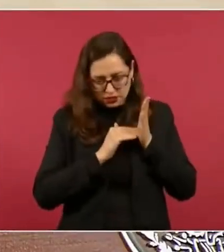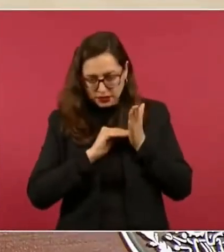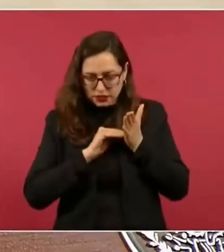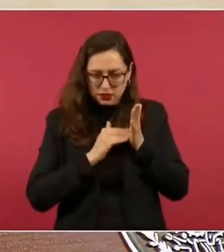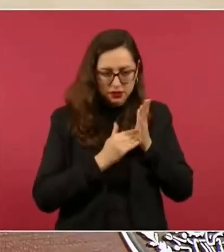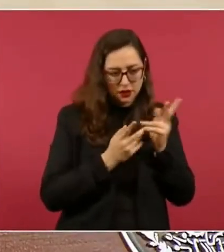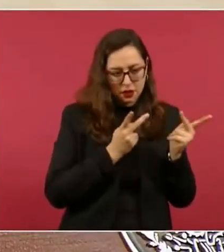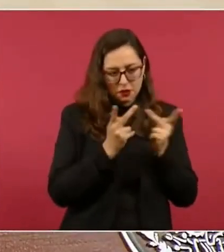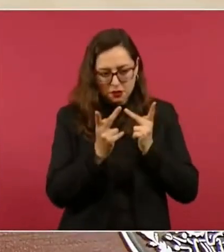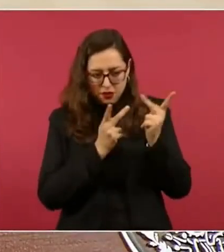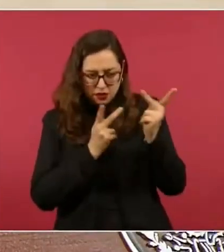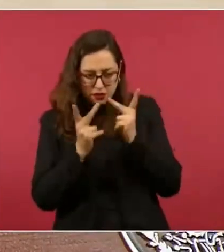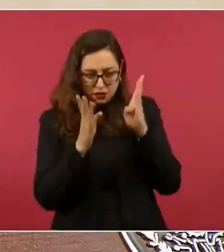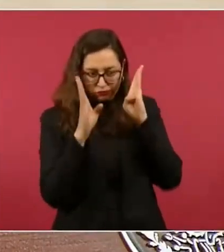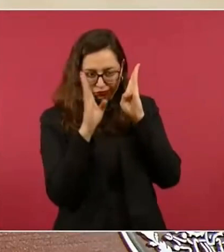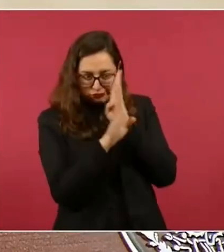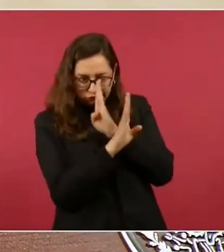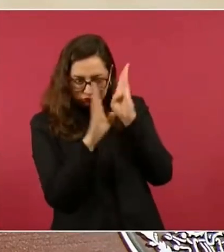menos fuerza.